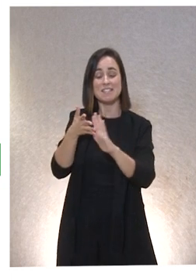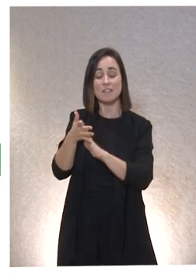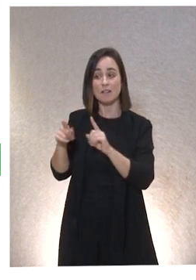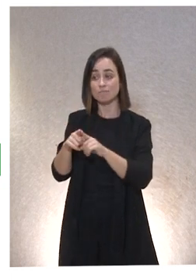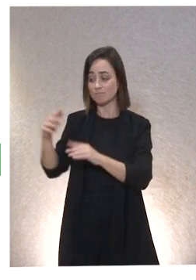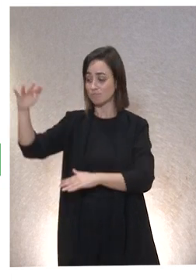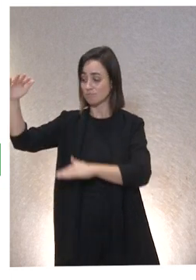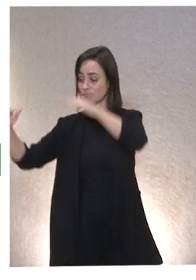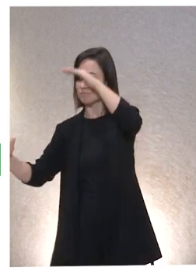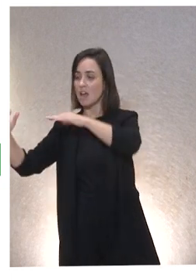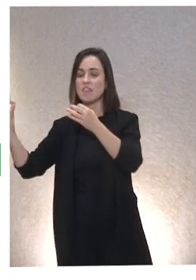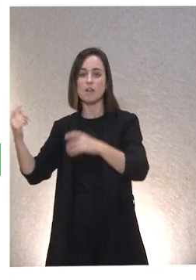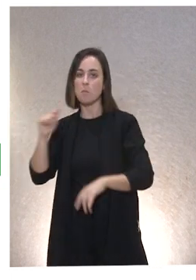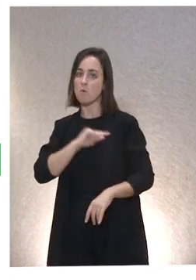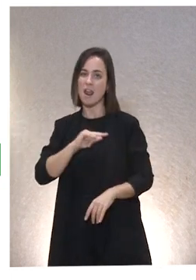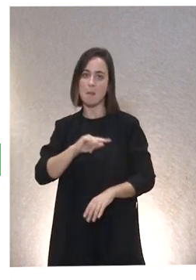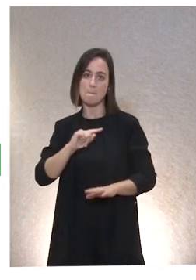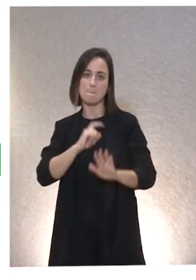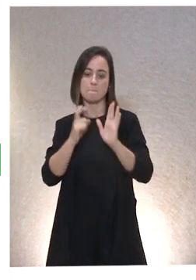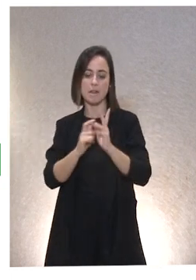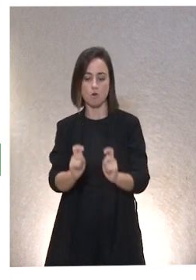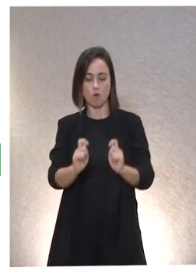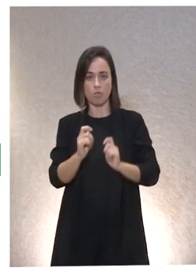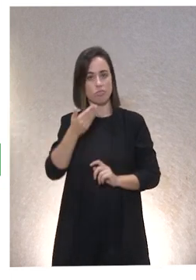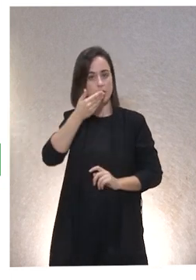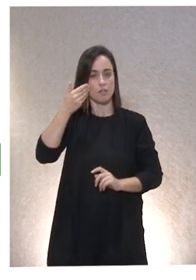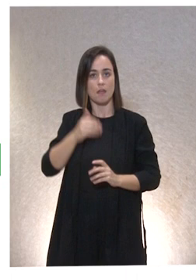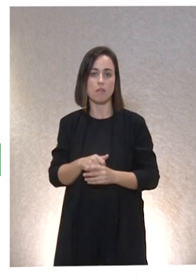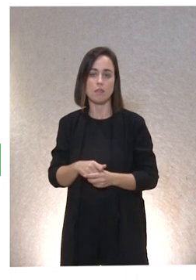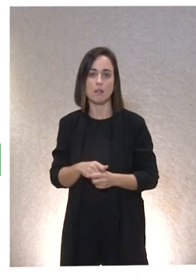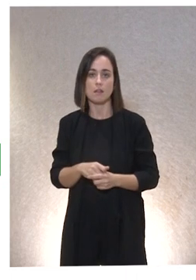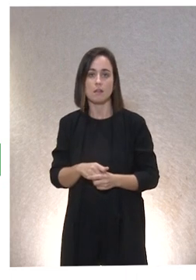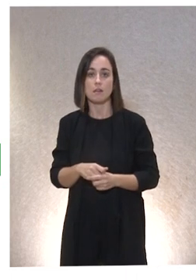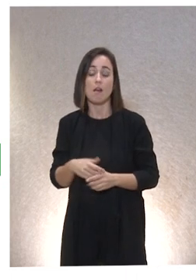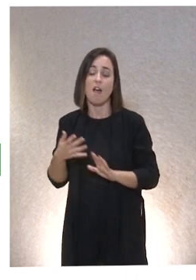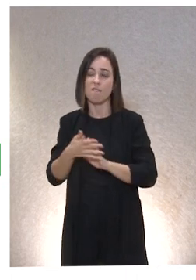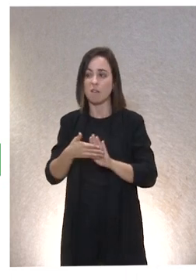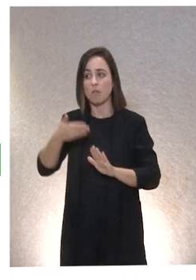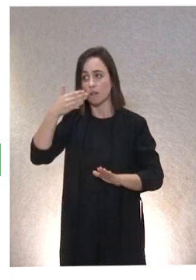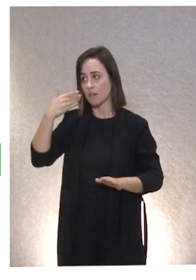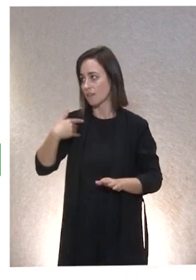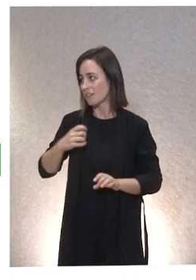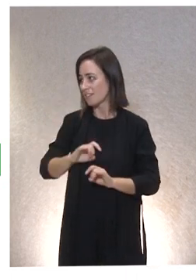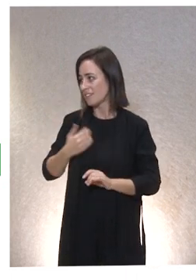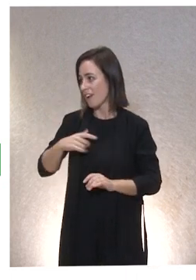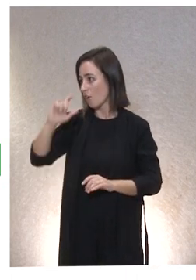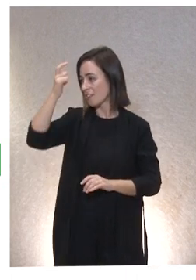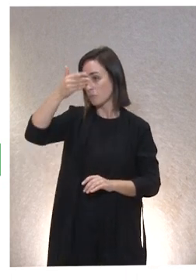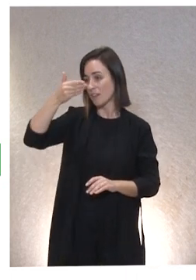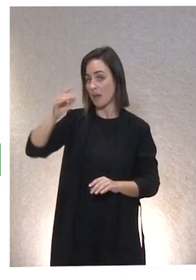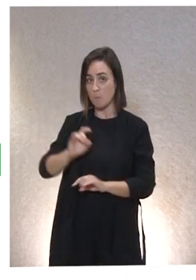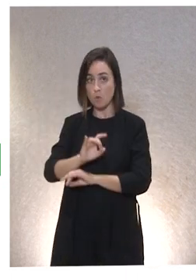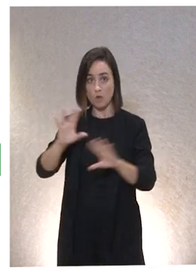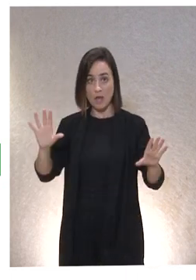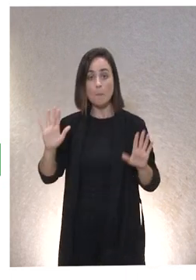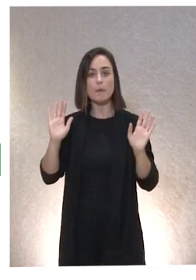plena de la dignidad. Eso es fundamental. No podemos aquí hablar de la dignidad, que la damos por supuesta, pero yo creo que es un